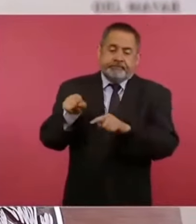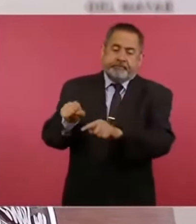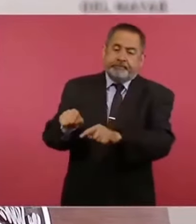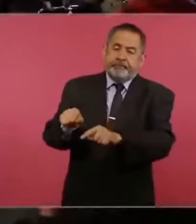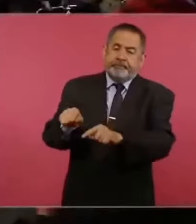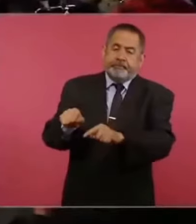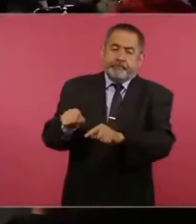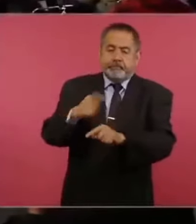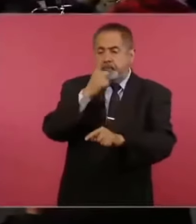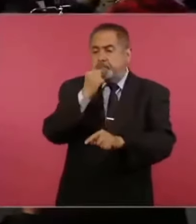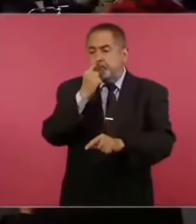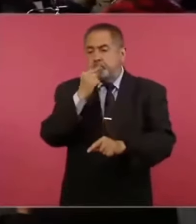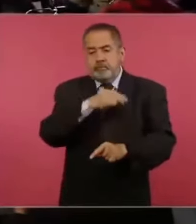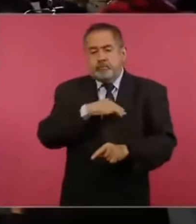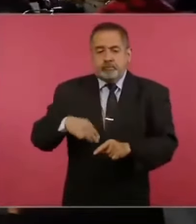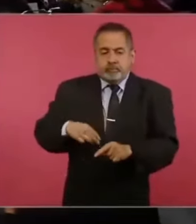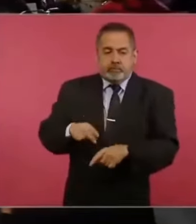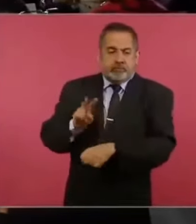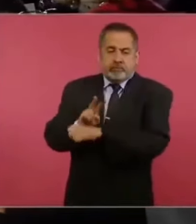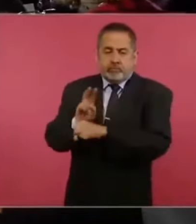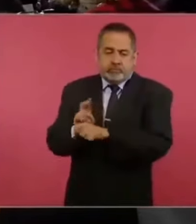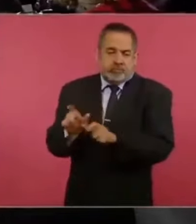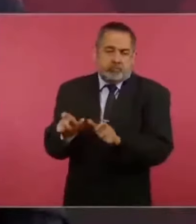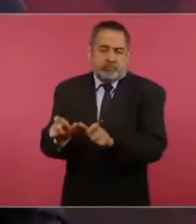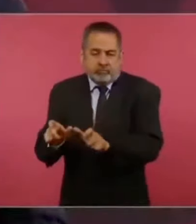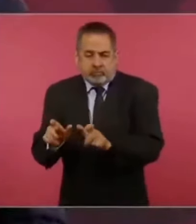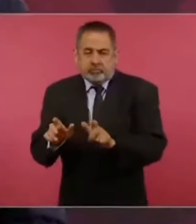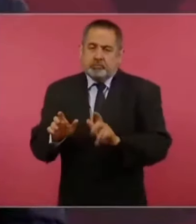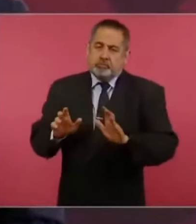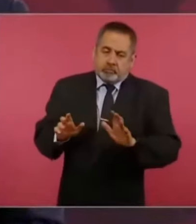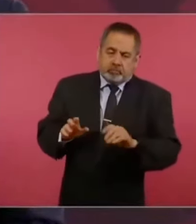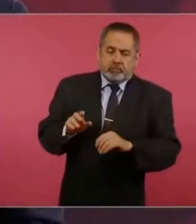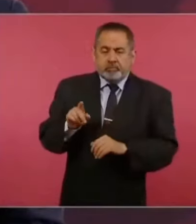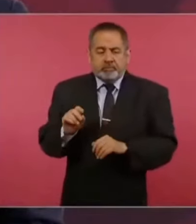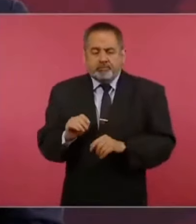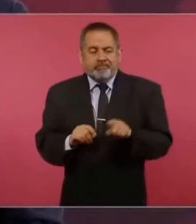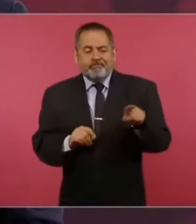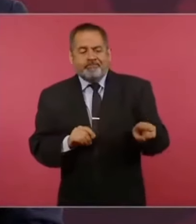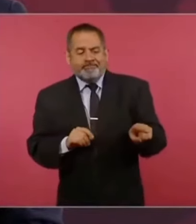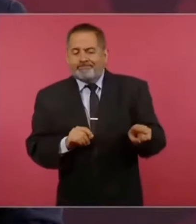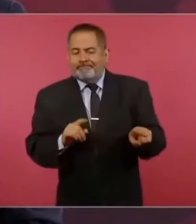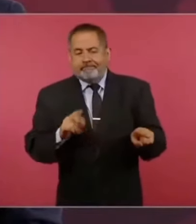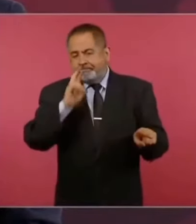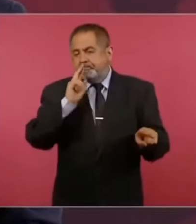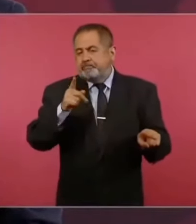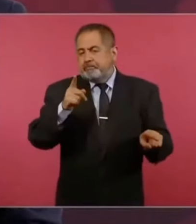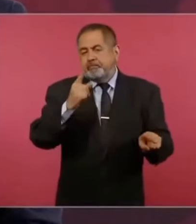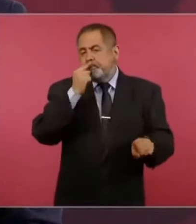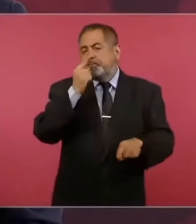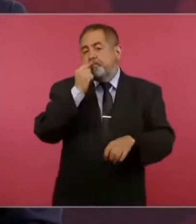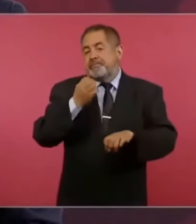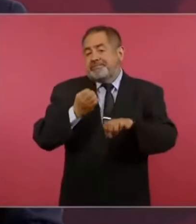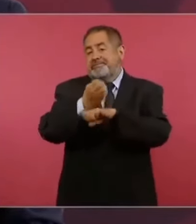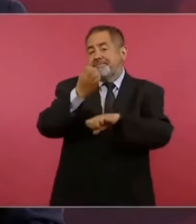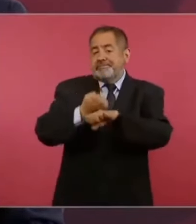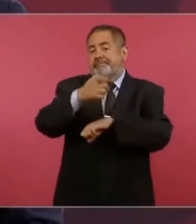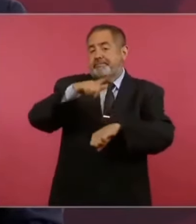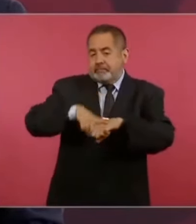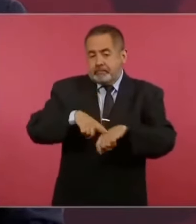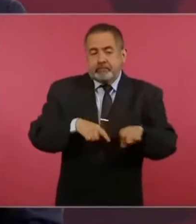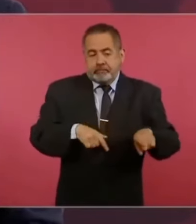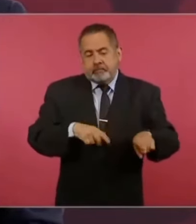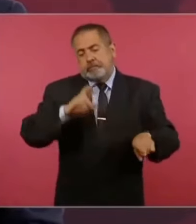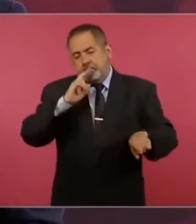policías municipales, en donde tienen que ser policías estatales, ellos